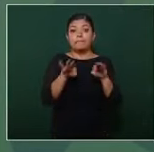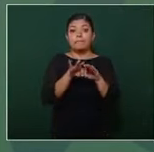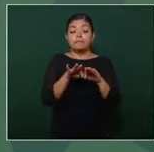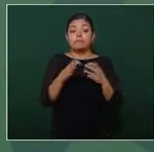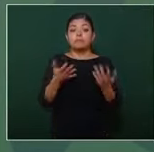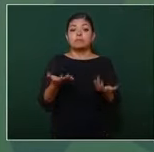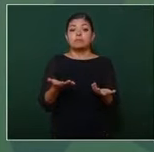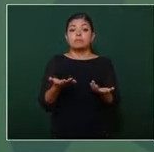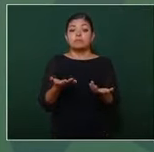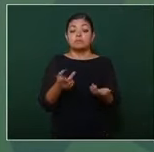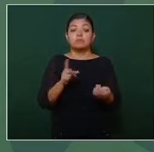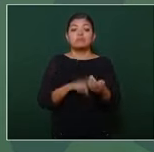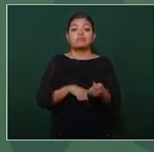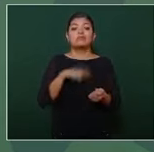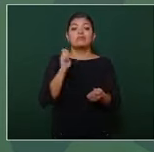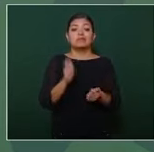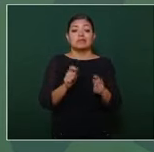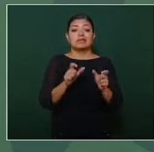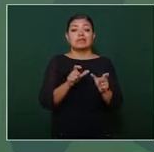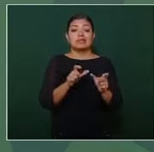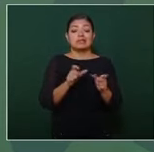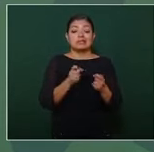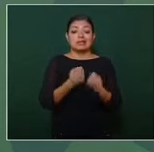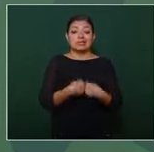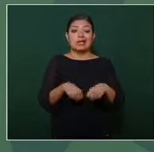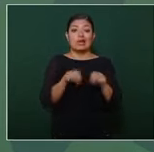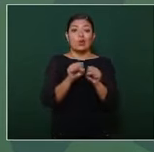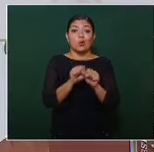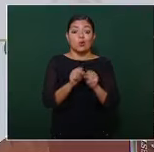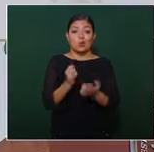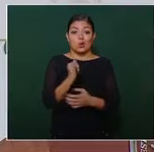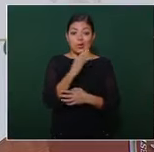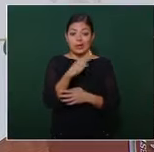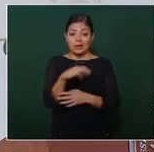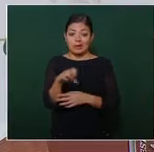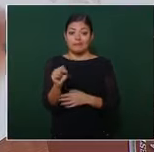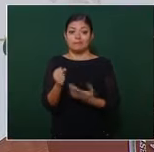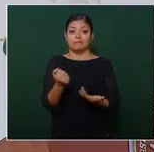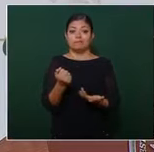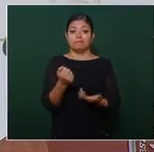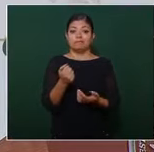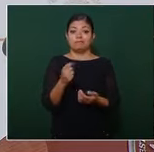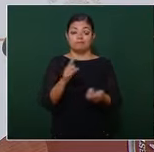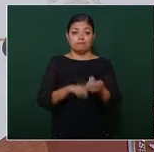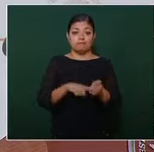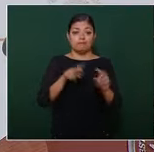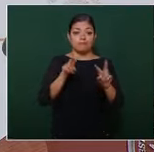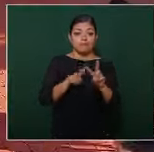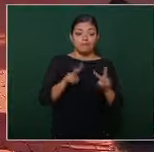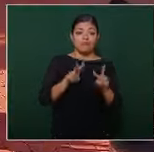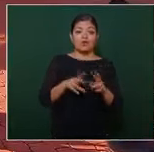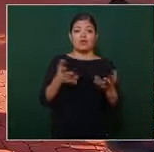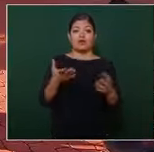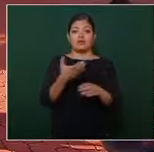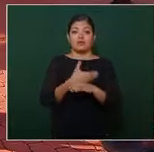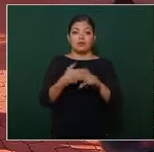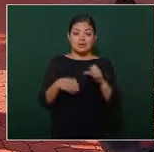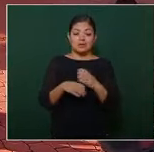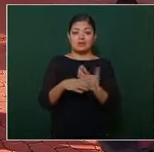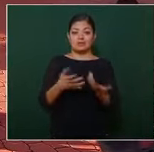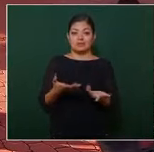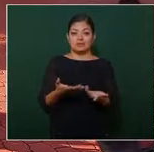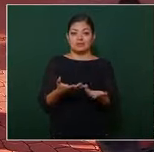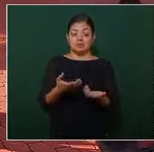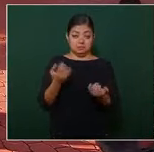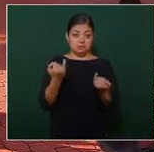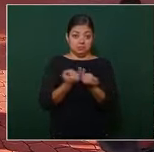la seguridad social las prestaciones además él me ha